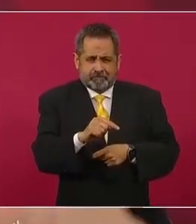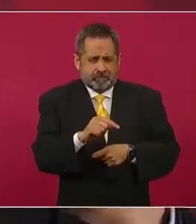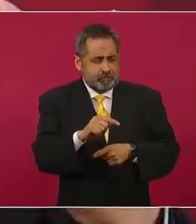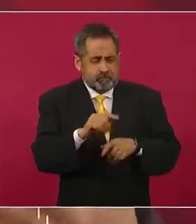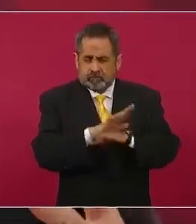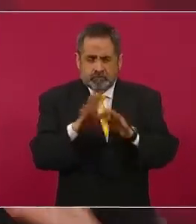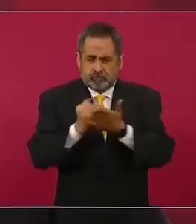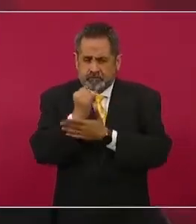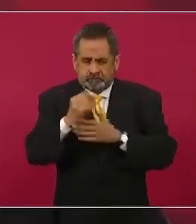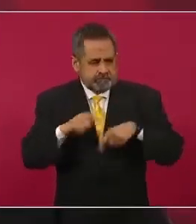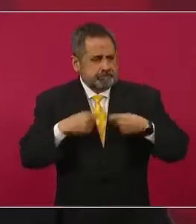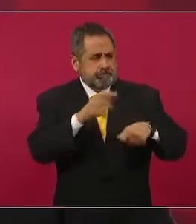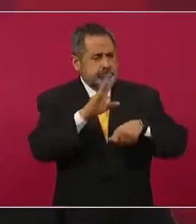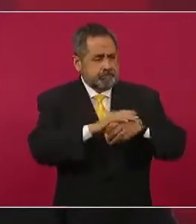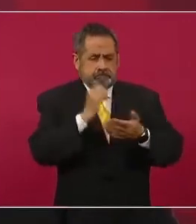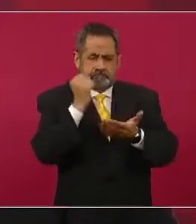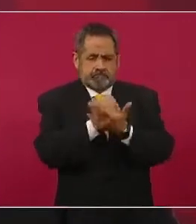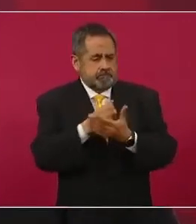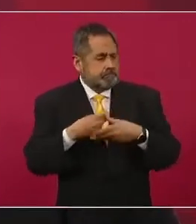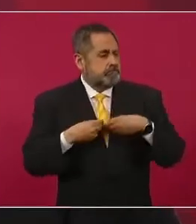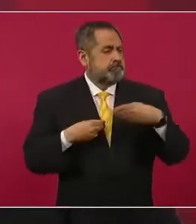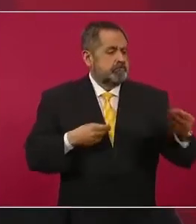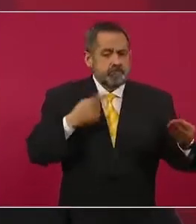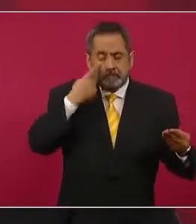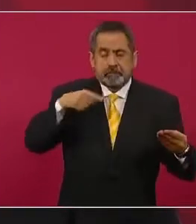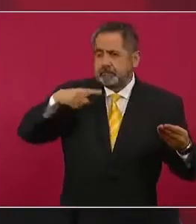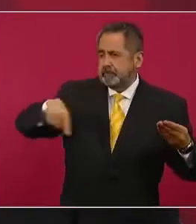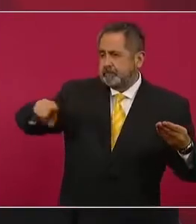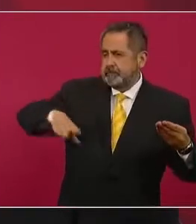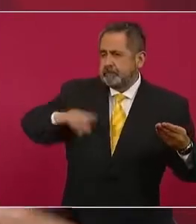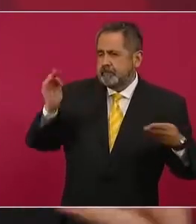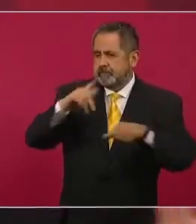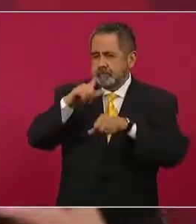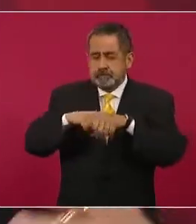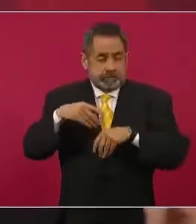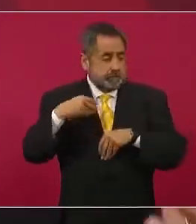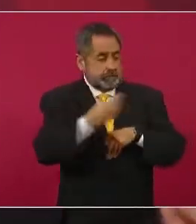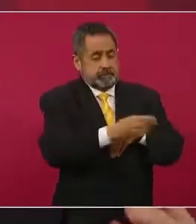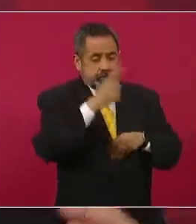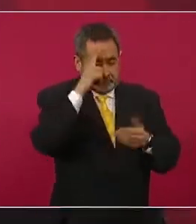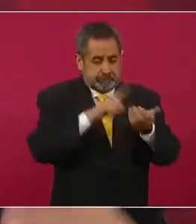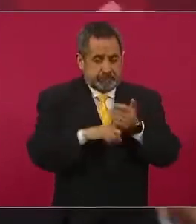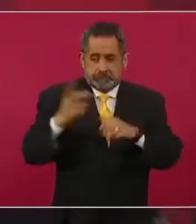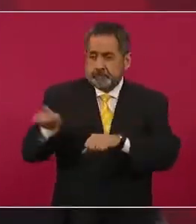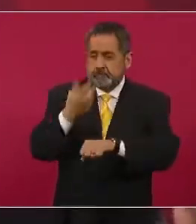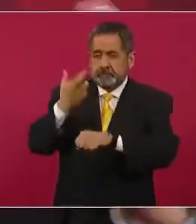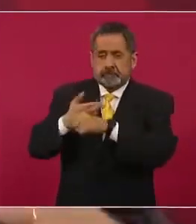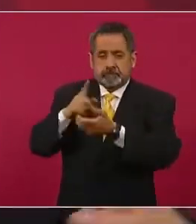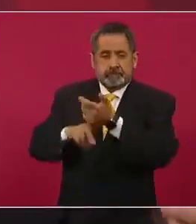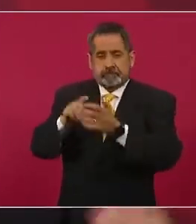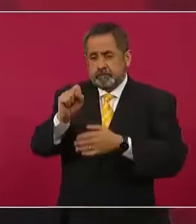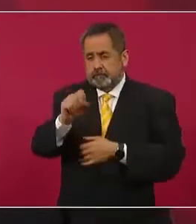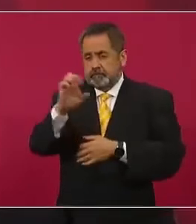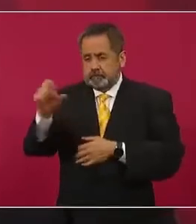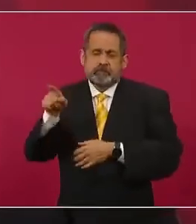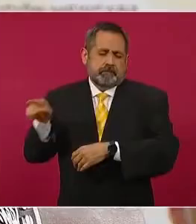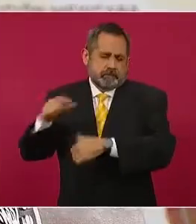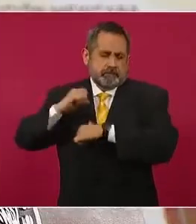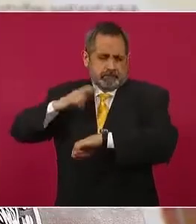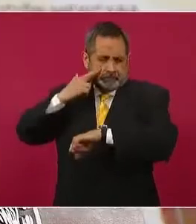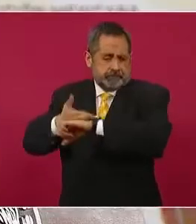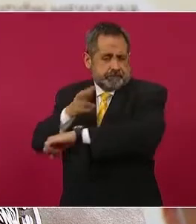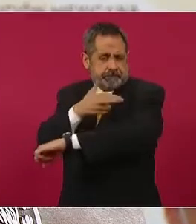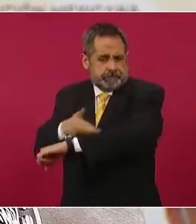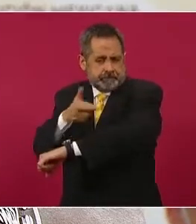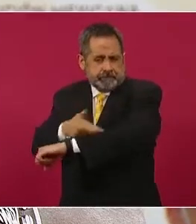concesionado o algún permiso entregado por algún área de gobierno federal, específicamente la Secretaría de Economía, que es la que